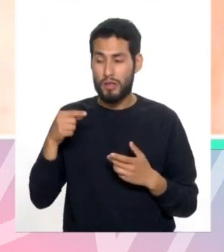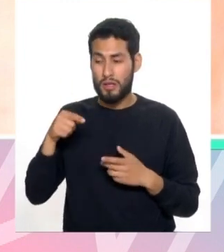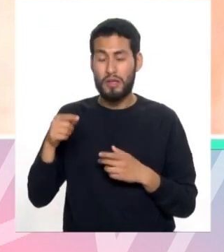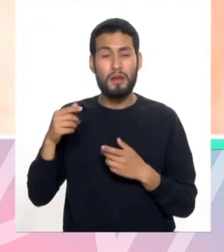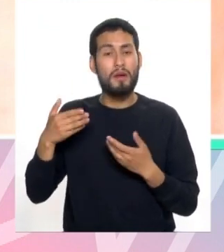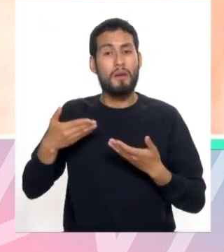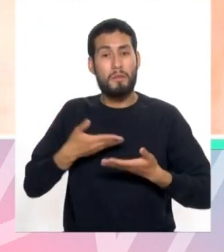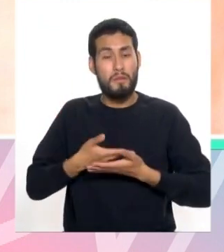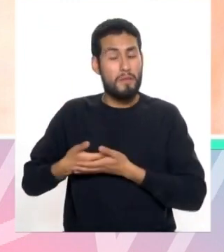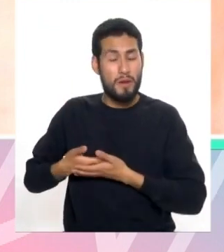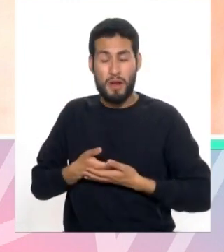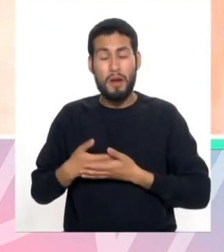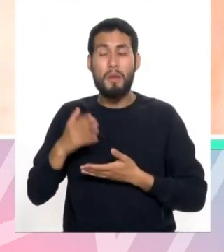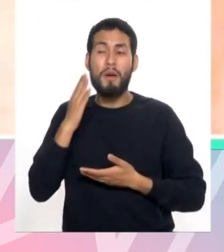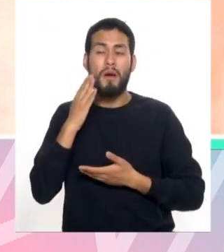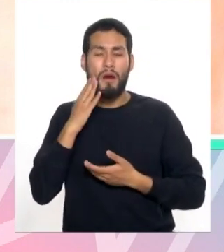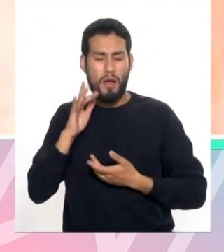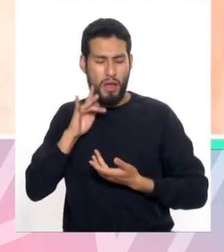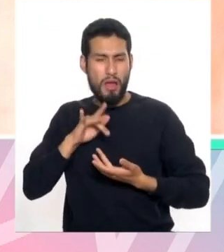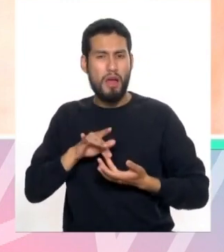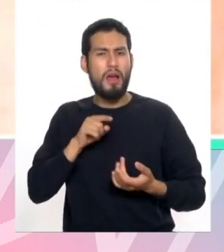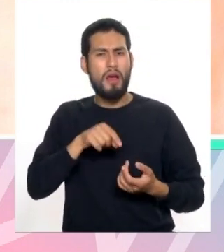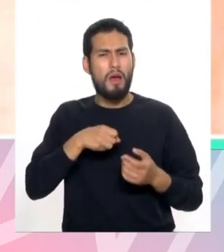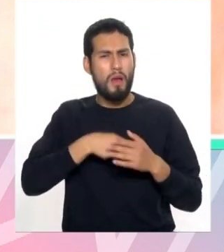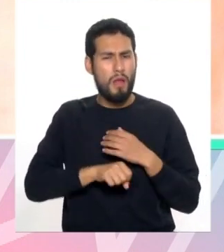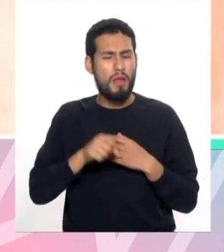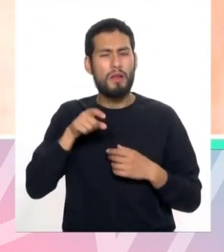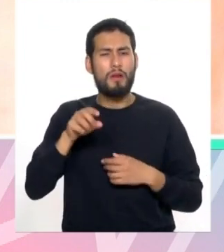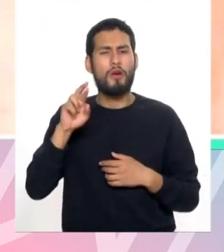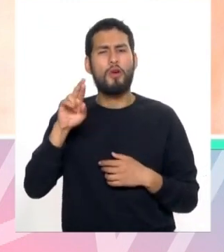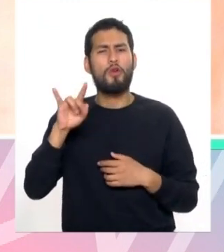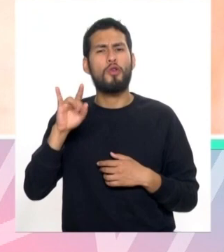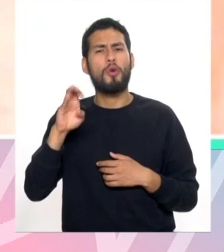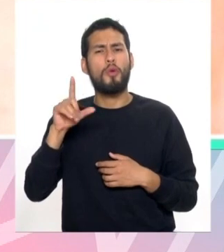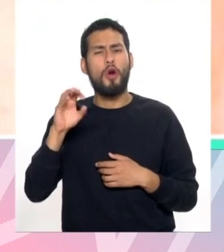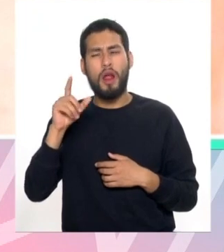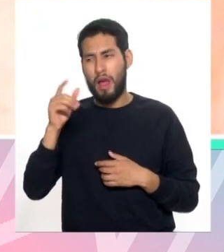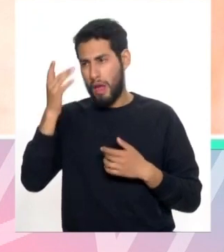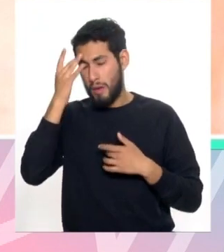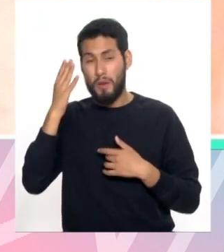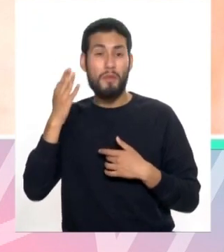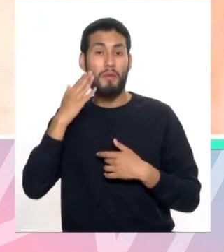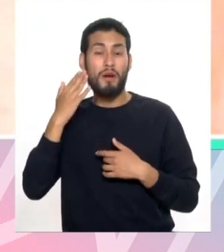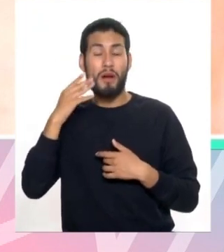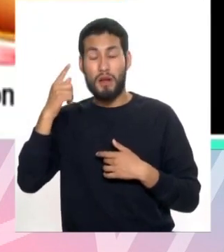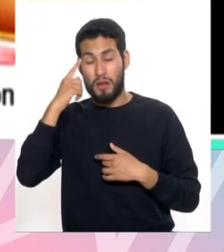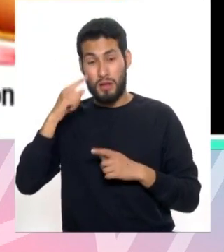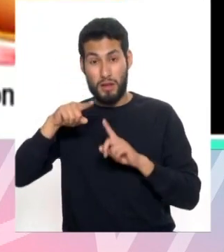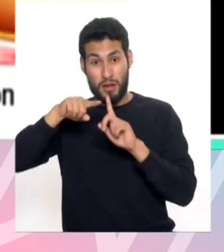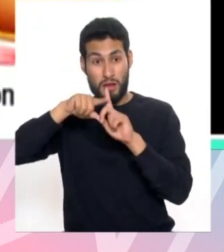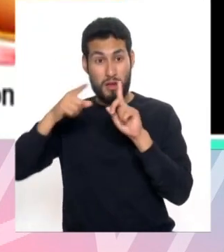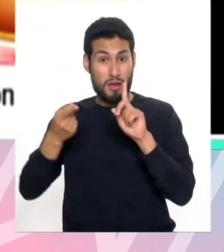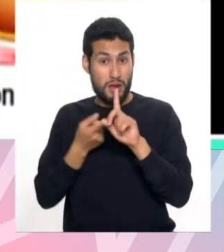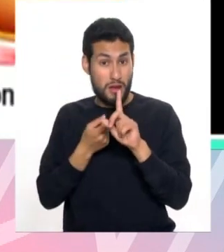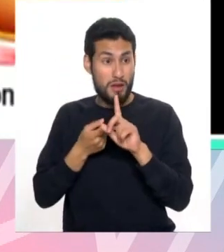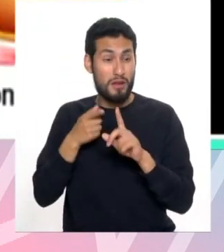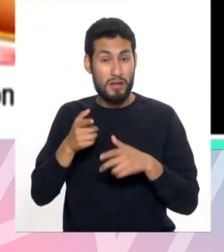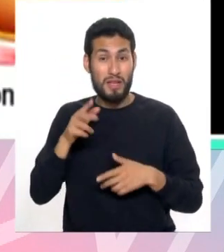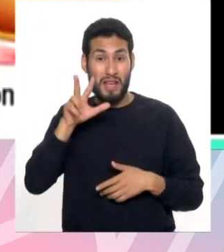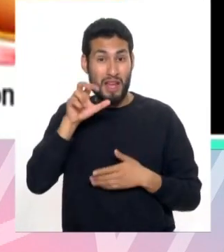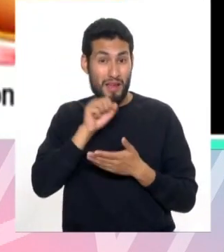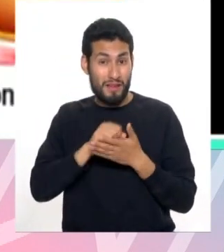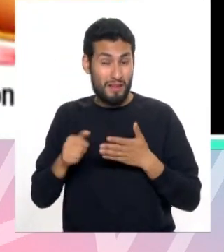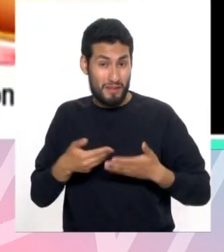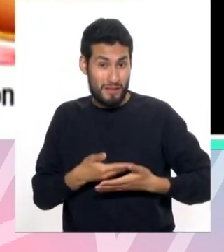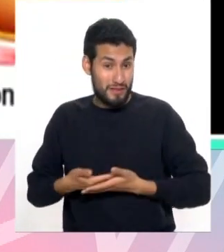la madre. Lo más frecuente es la rubiola. Entonces, una mujer embarazada que está en su primer trimestre, es